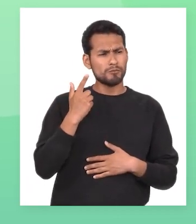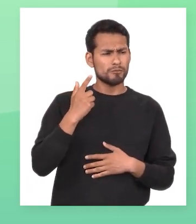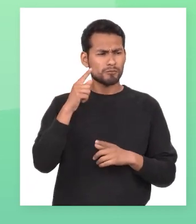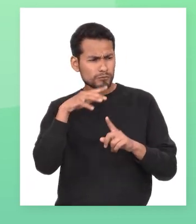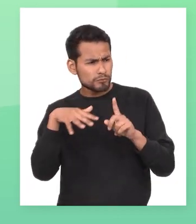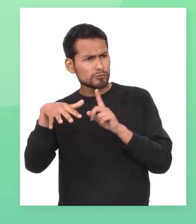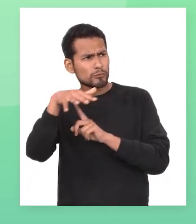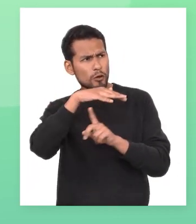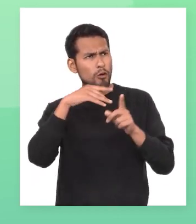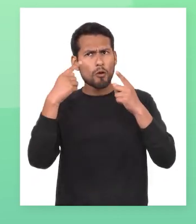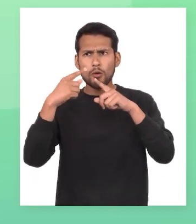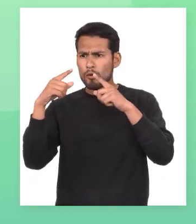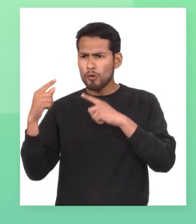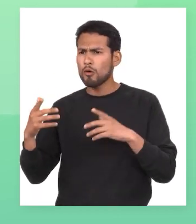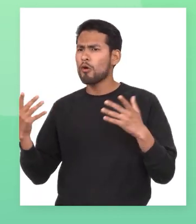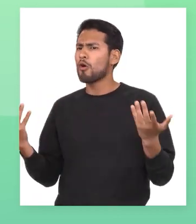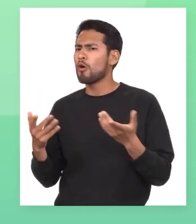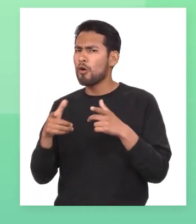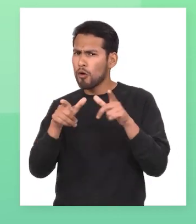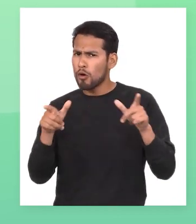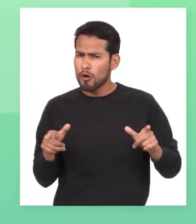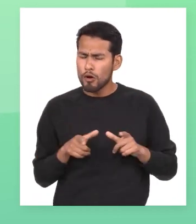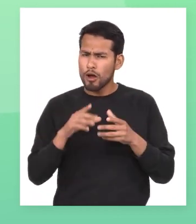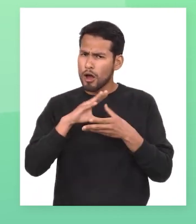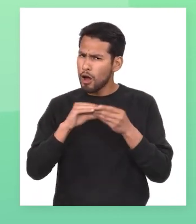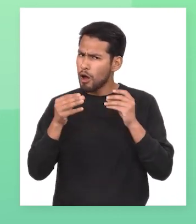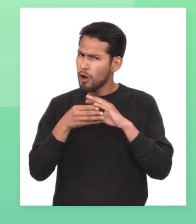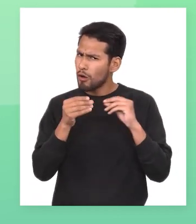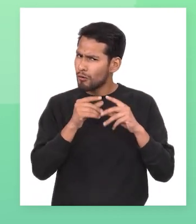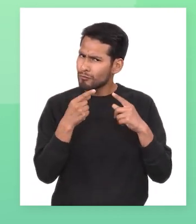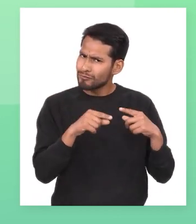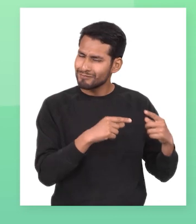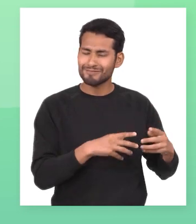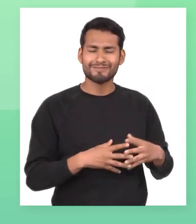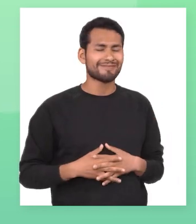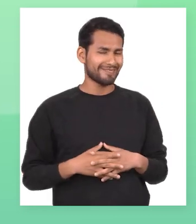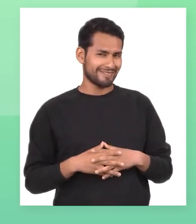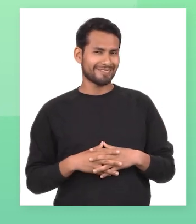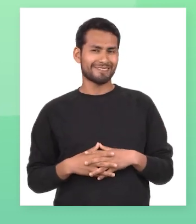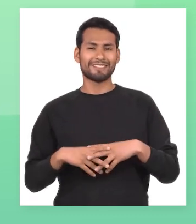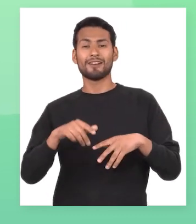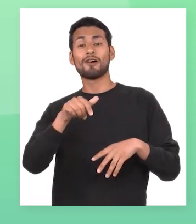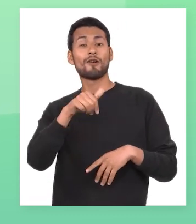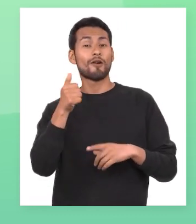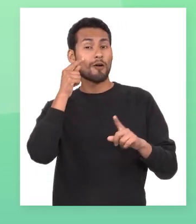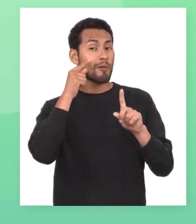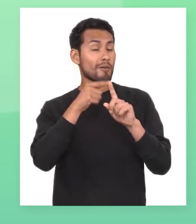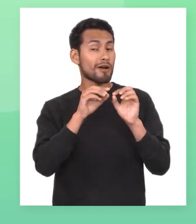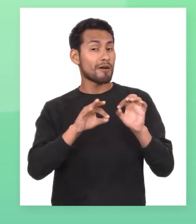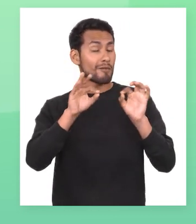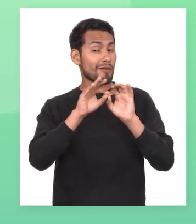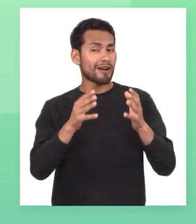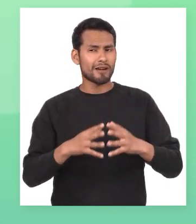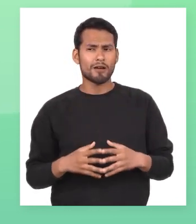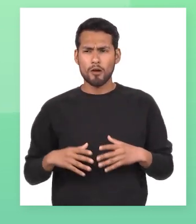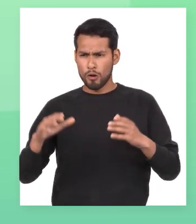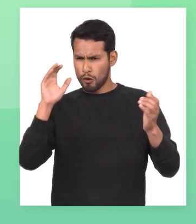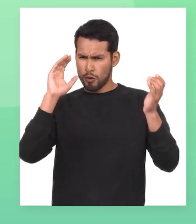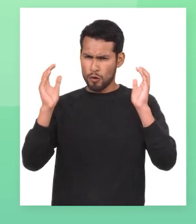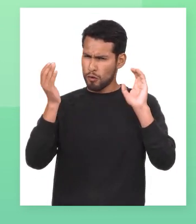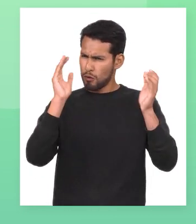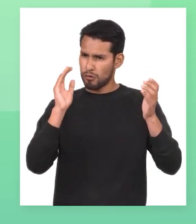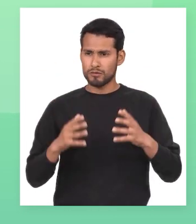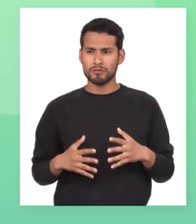ambiente que rodea la escena Donde se desarrollan los acontecimientos Otro punto que se debe tener en cuenta es el de las